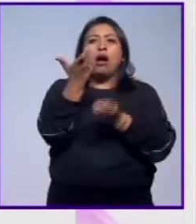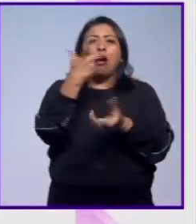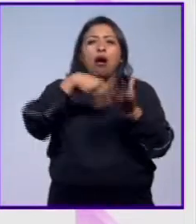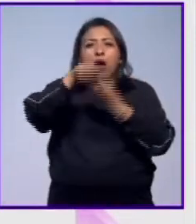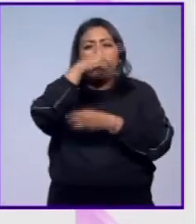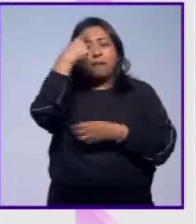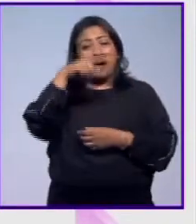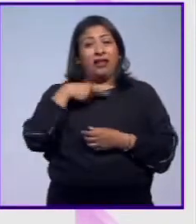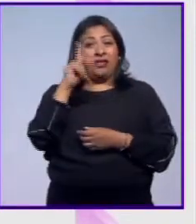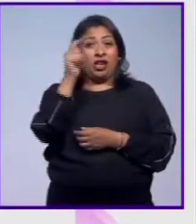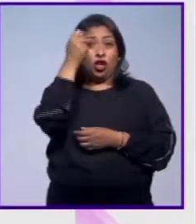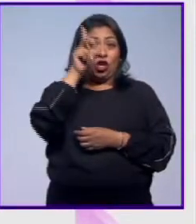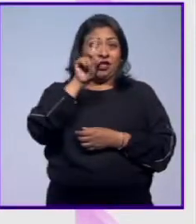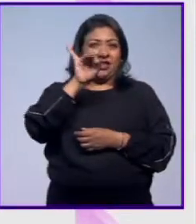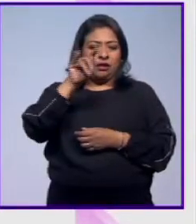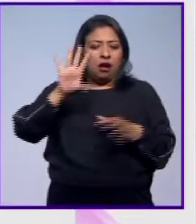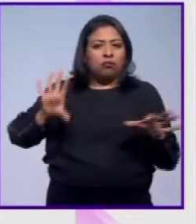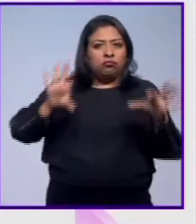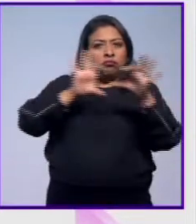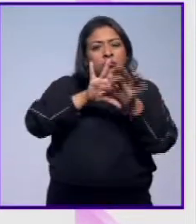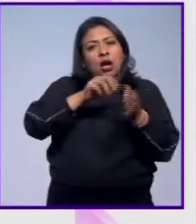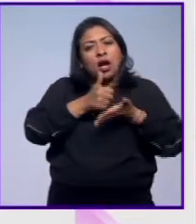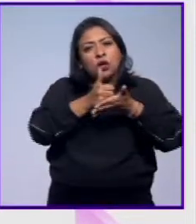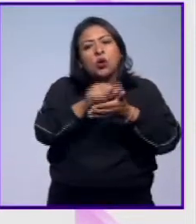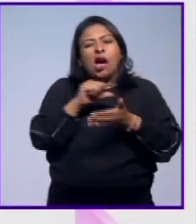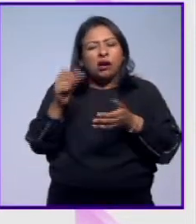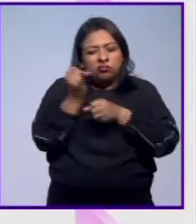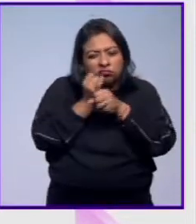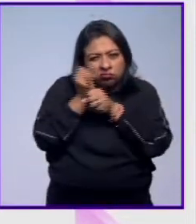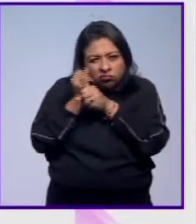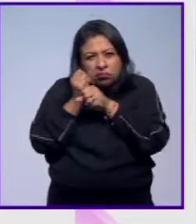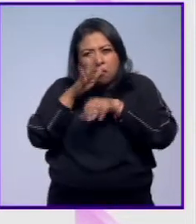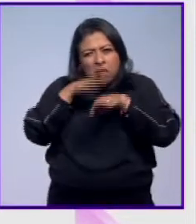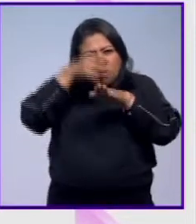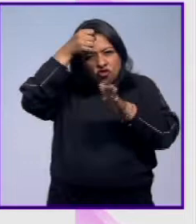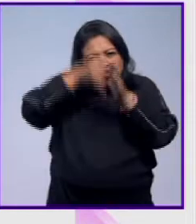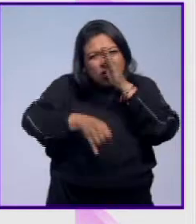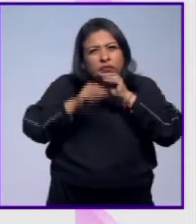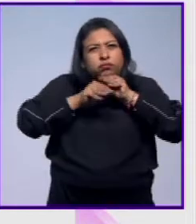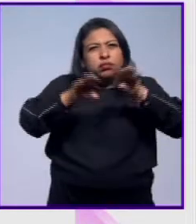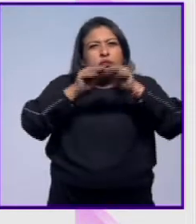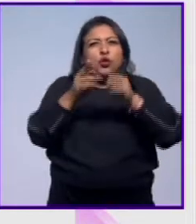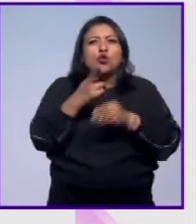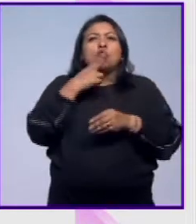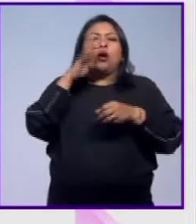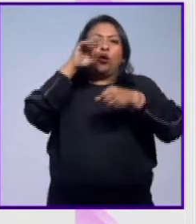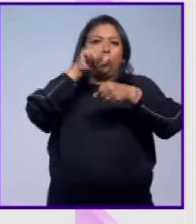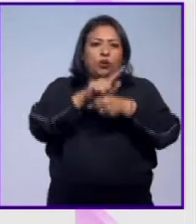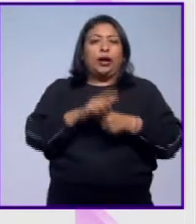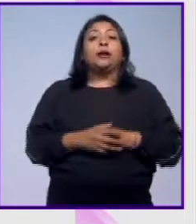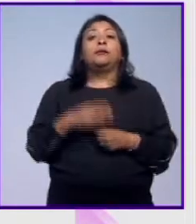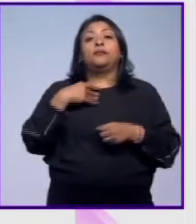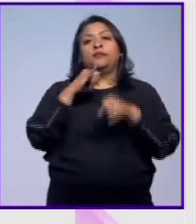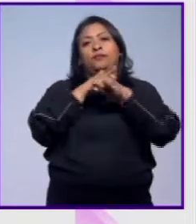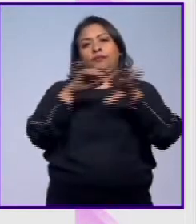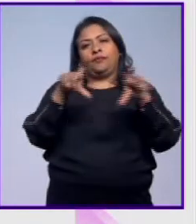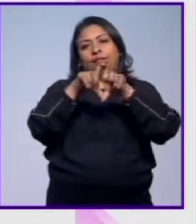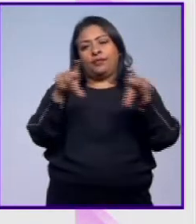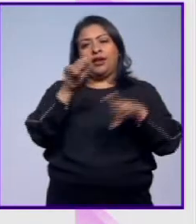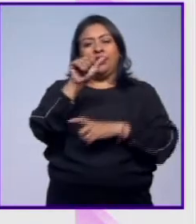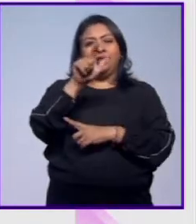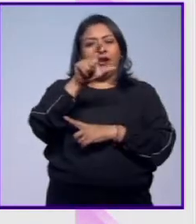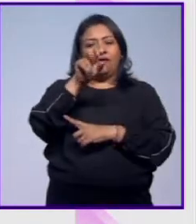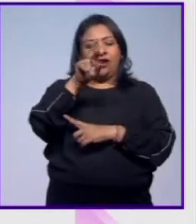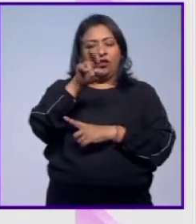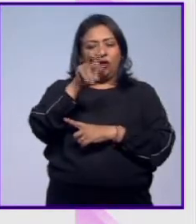tecnologías digitales coadyuven a mejorar el análisis y la difusión del patrimonio cultural. Con información y texto de